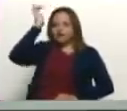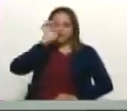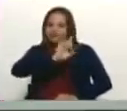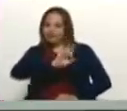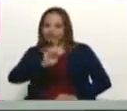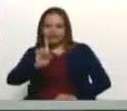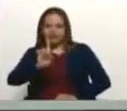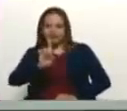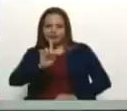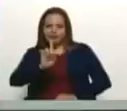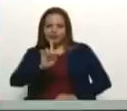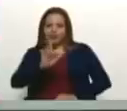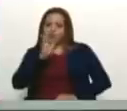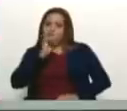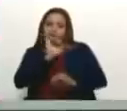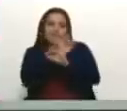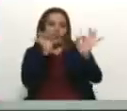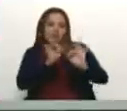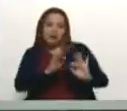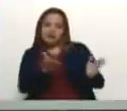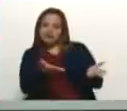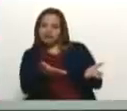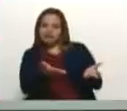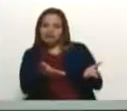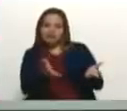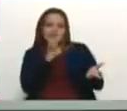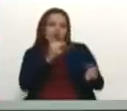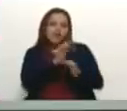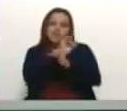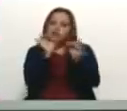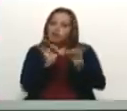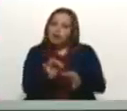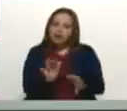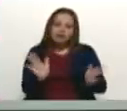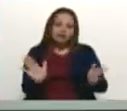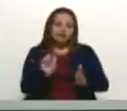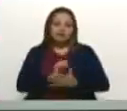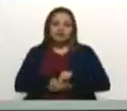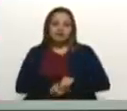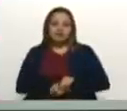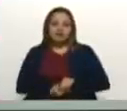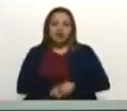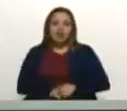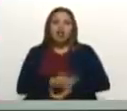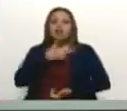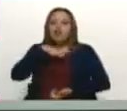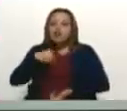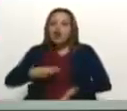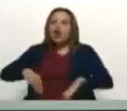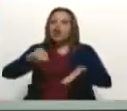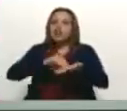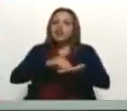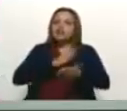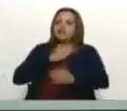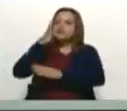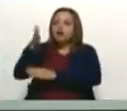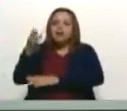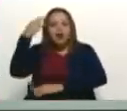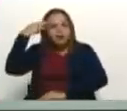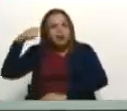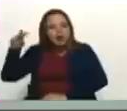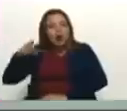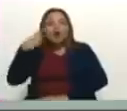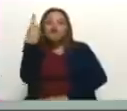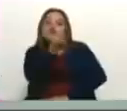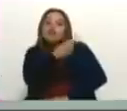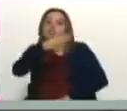no hay forma, Gerardo Blei, no hay forma, de que nosotros volvamos a México si ustedes no